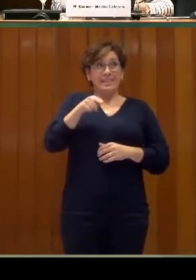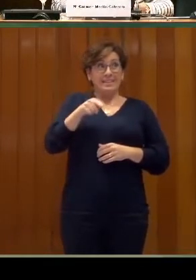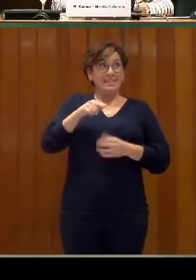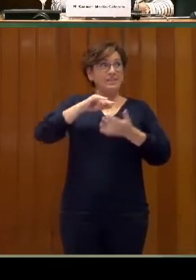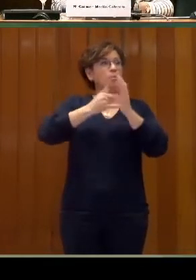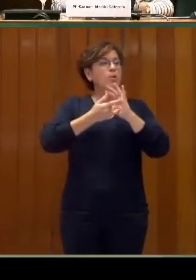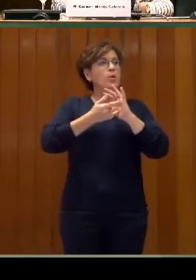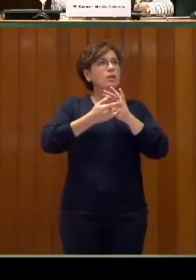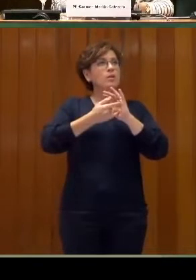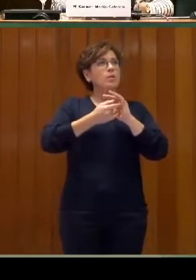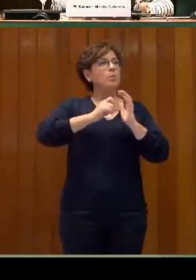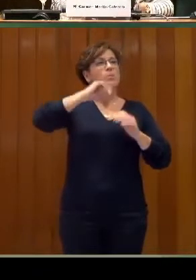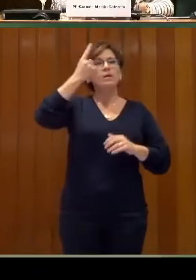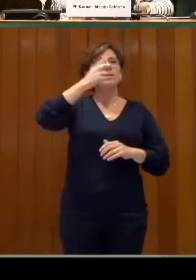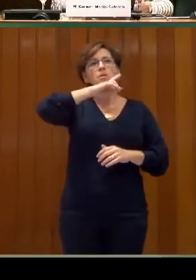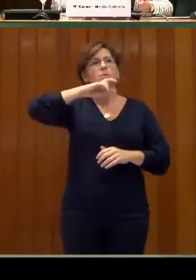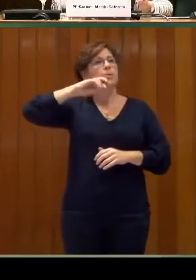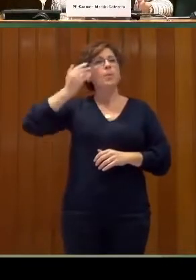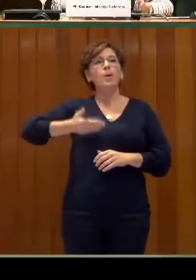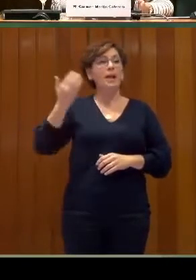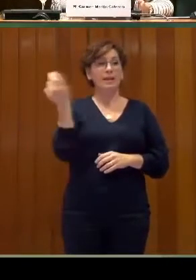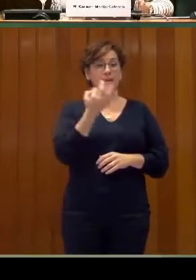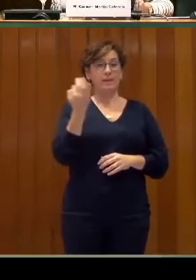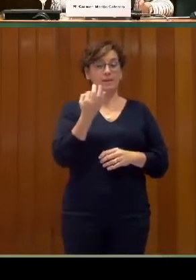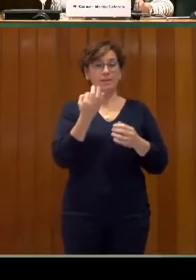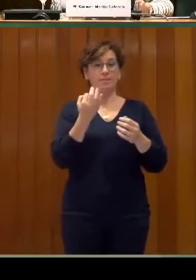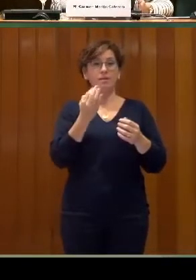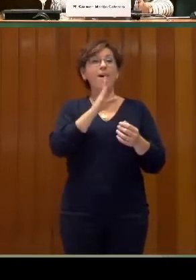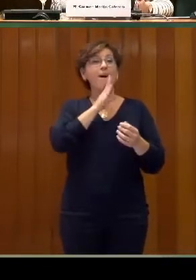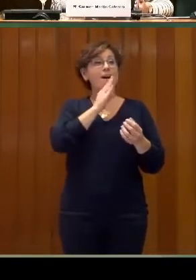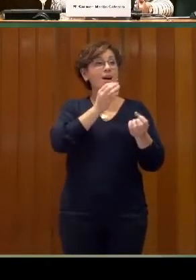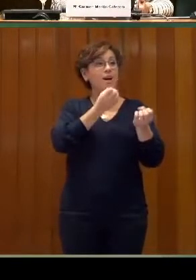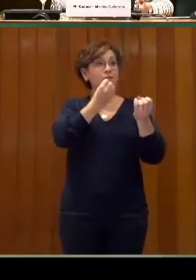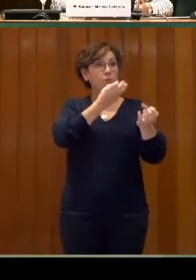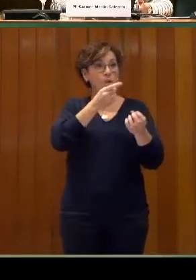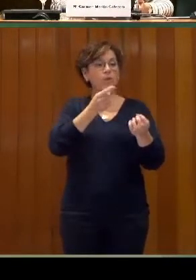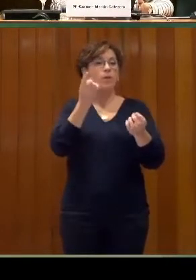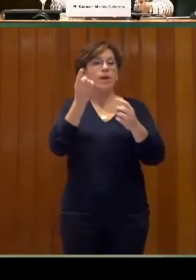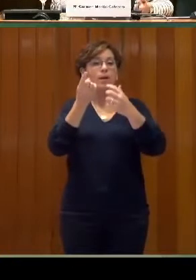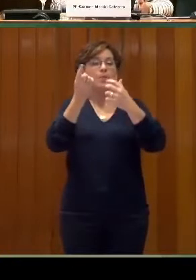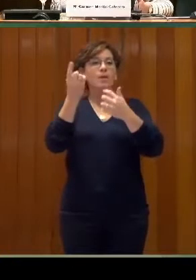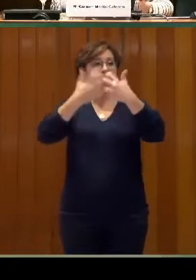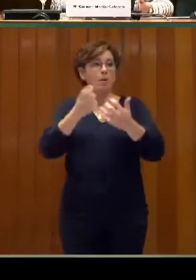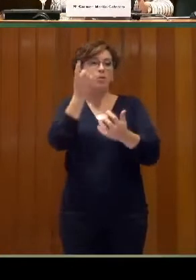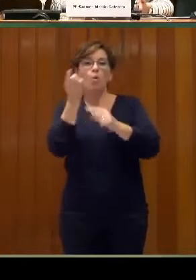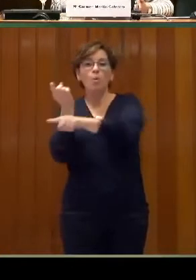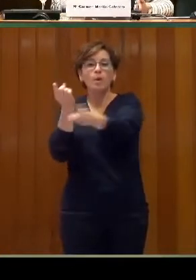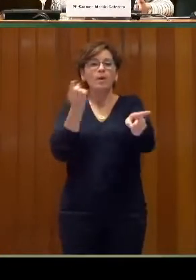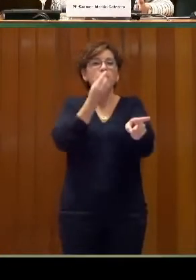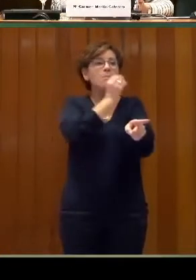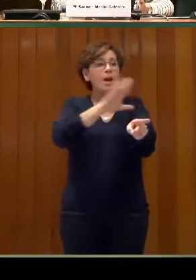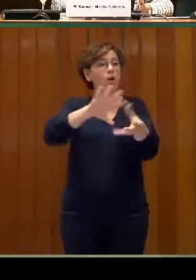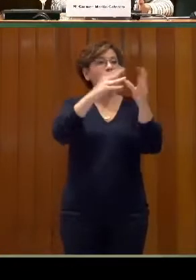proyecto? Que esa información se ha incorporado a nuestro catálogo comercial, porque realmente es en estas